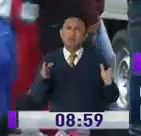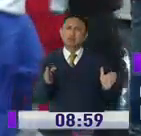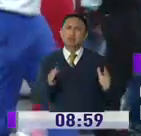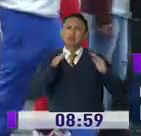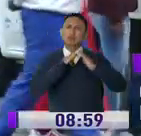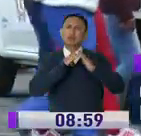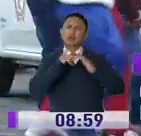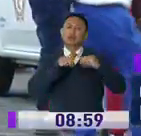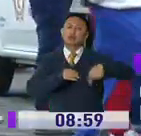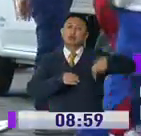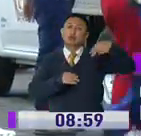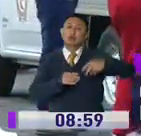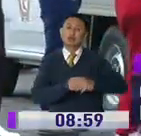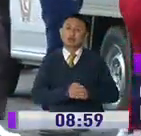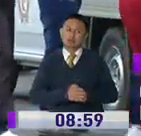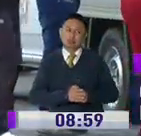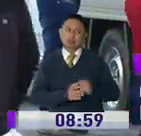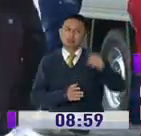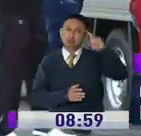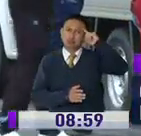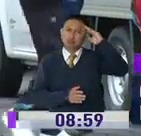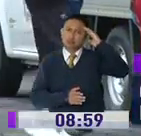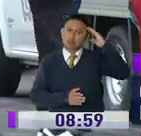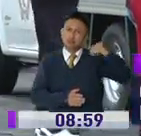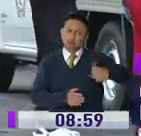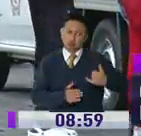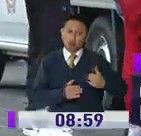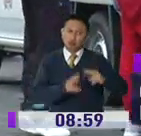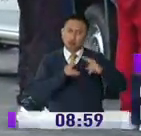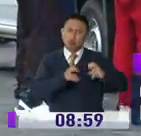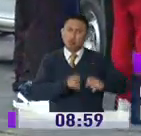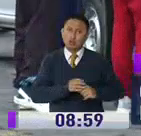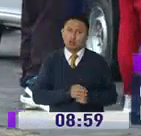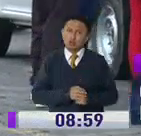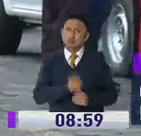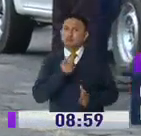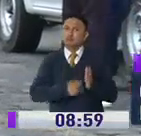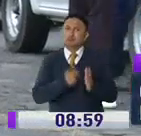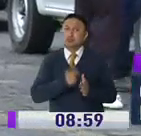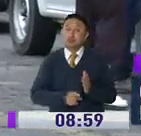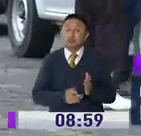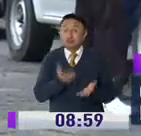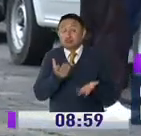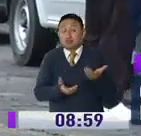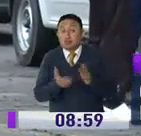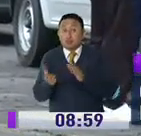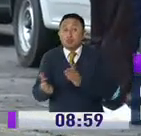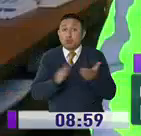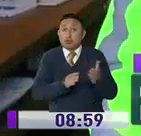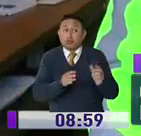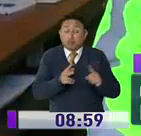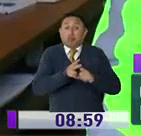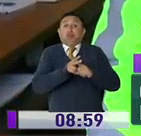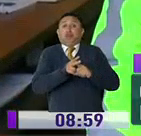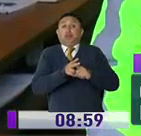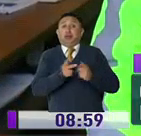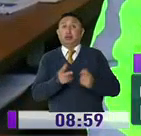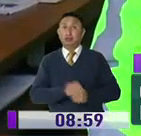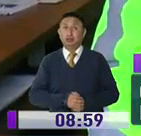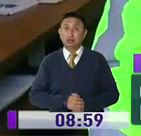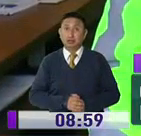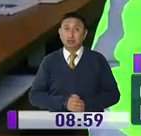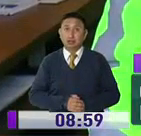ubicado al norte de la ciudad. Según los uniformados, el caso está en investigación y se trataría aparentemente de una muerte accidental. Existe la